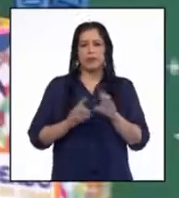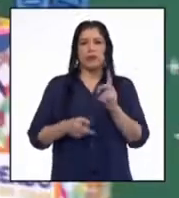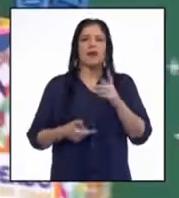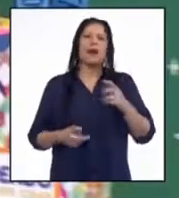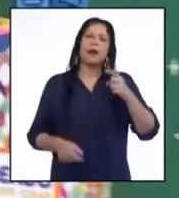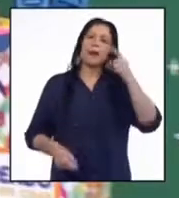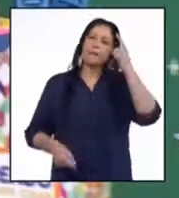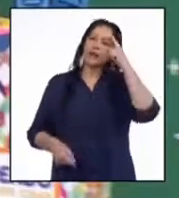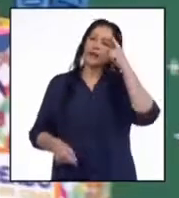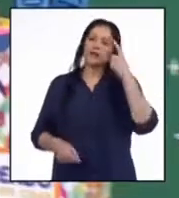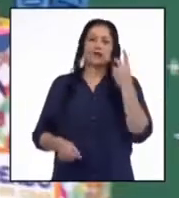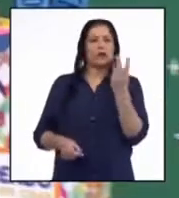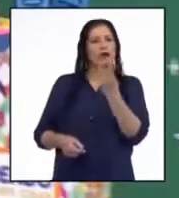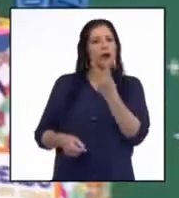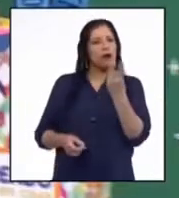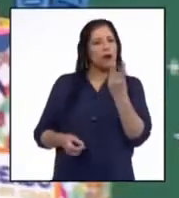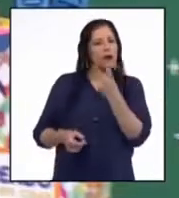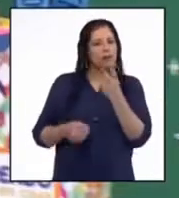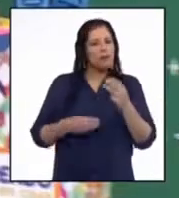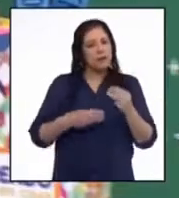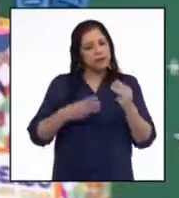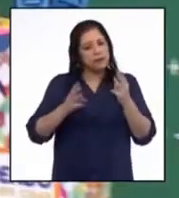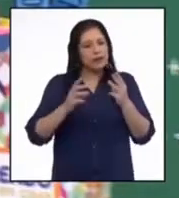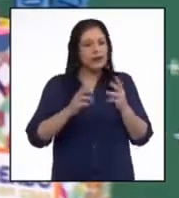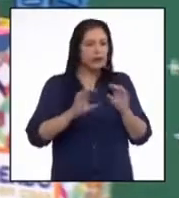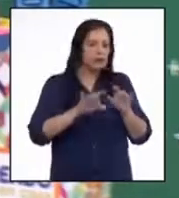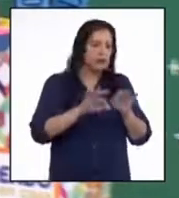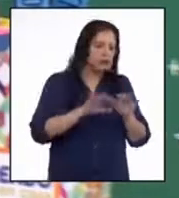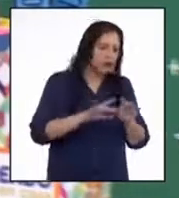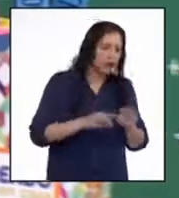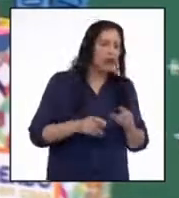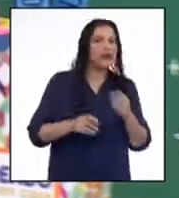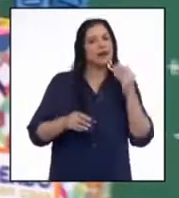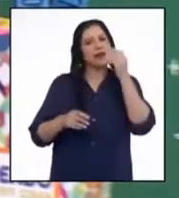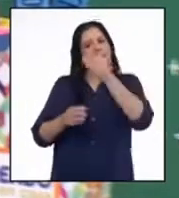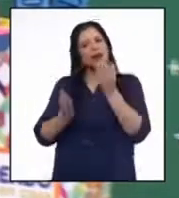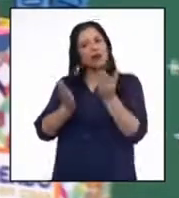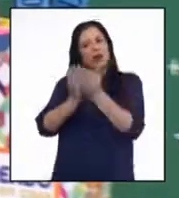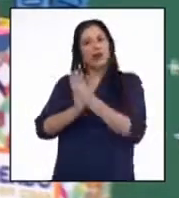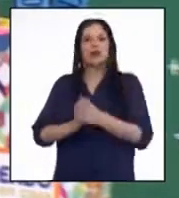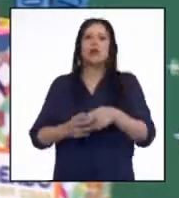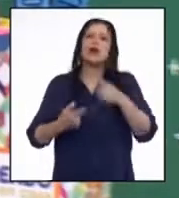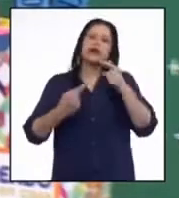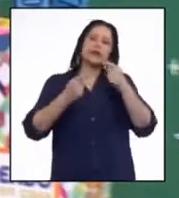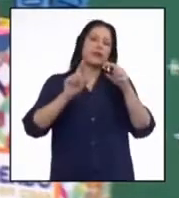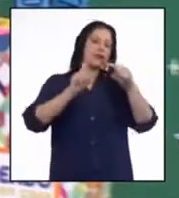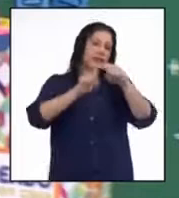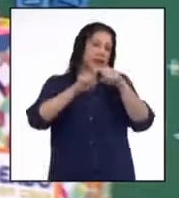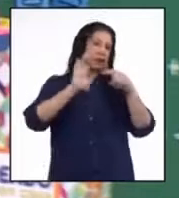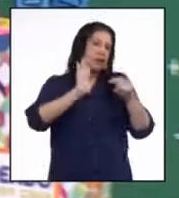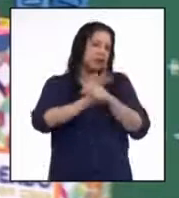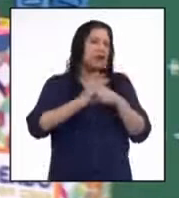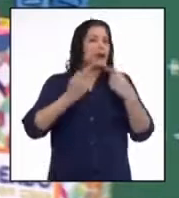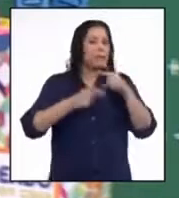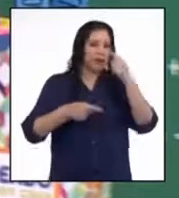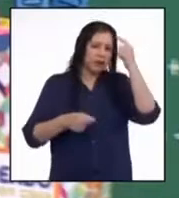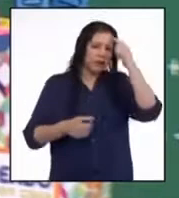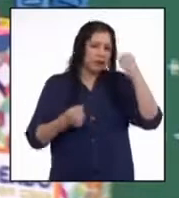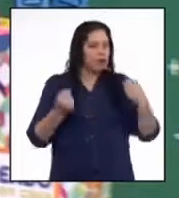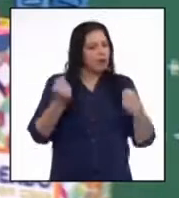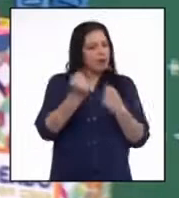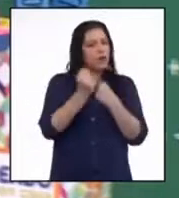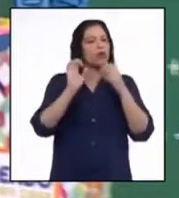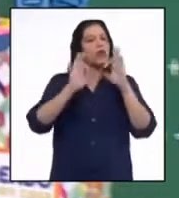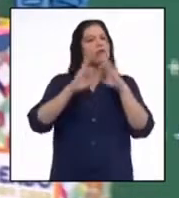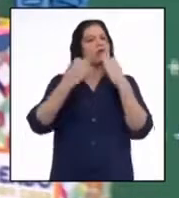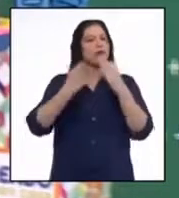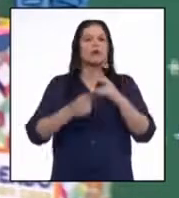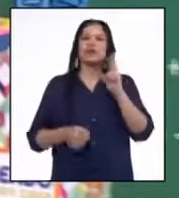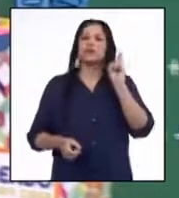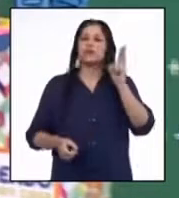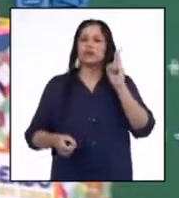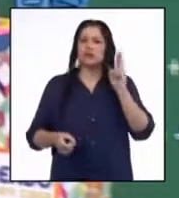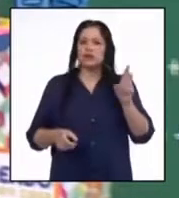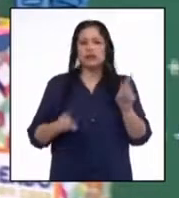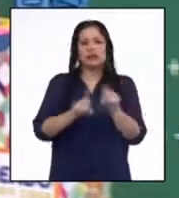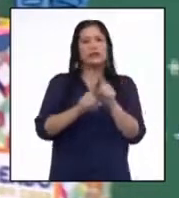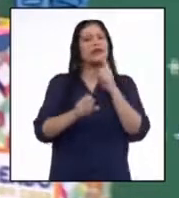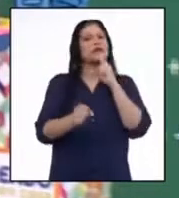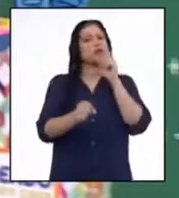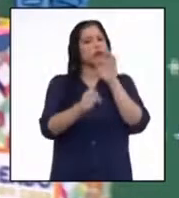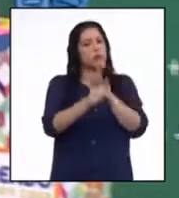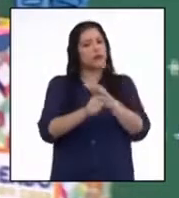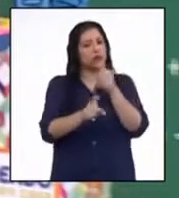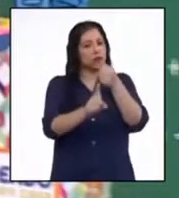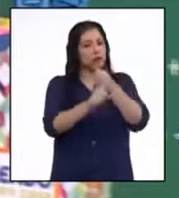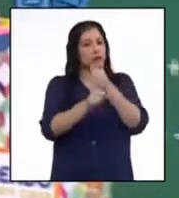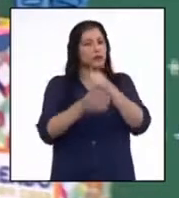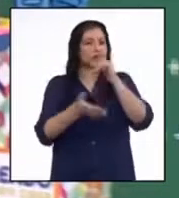Me parece que ambas modalidades tienen sus ventajas y desventajas. Sin embargo, considero que con apoyo de la familia, los profesores y el compromiso